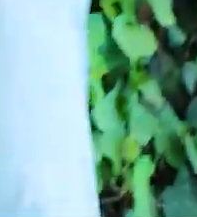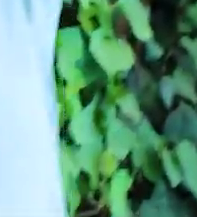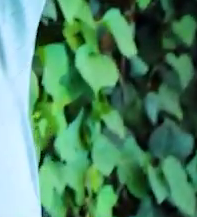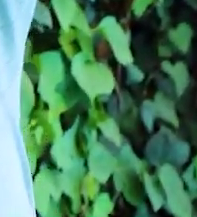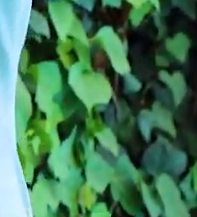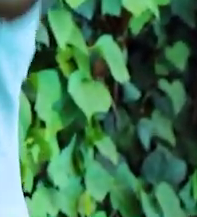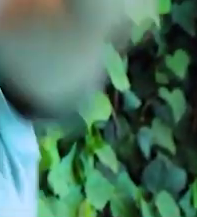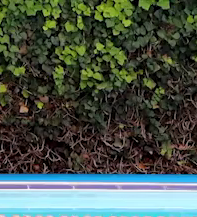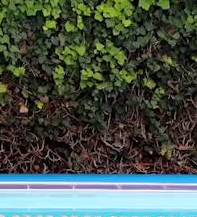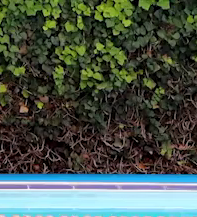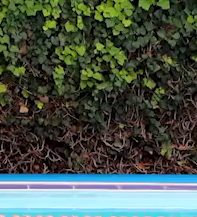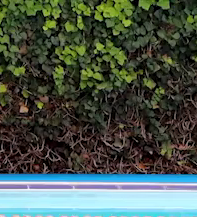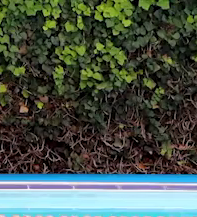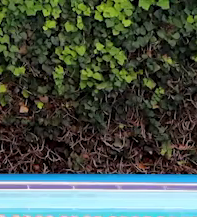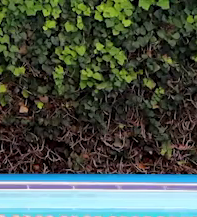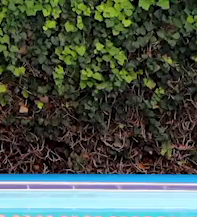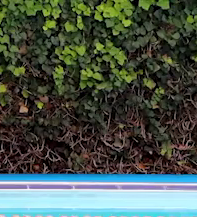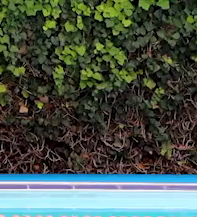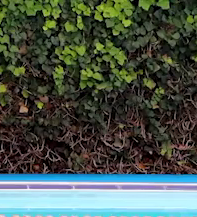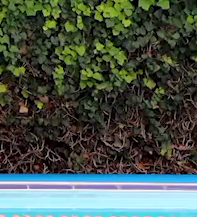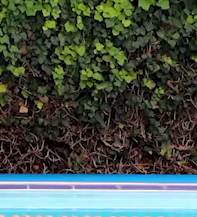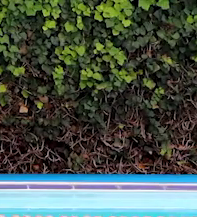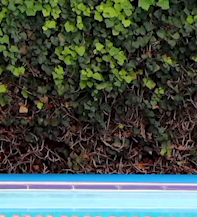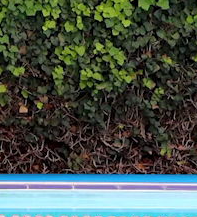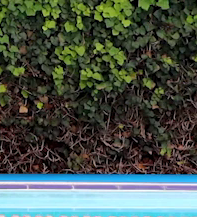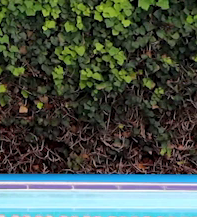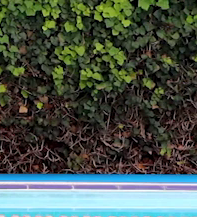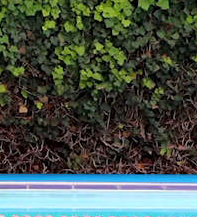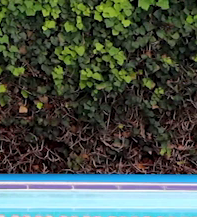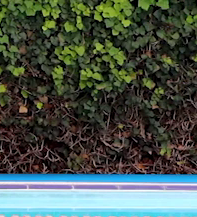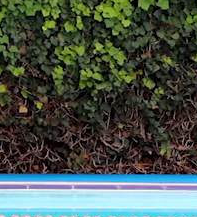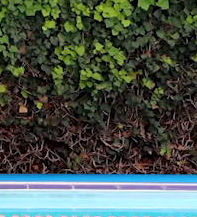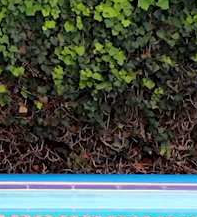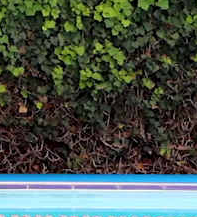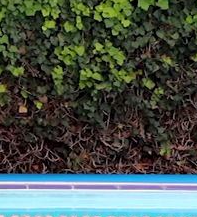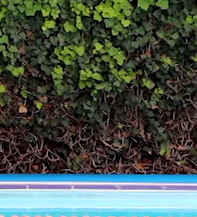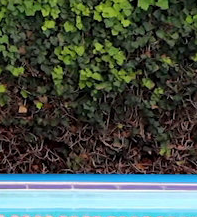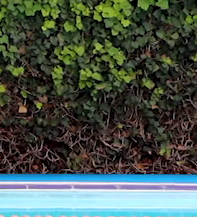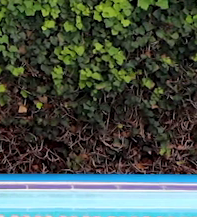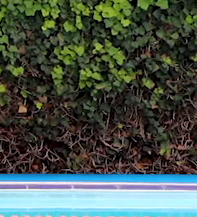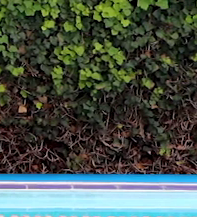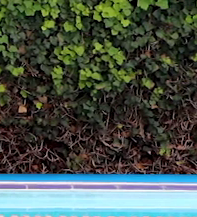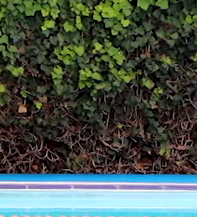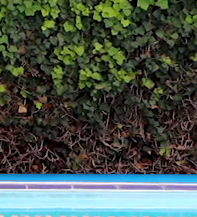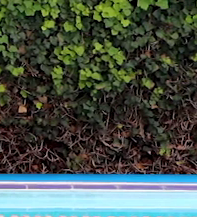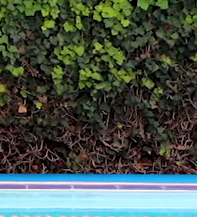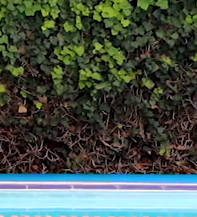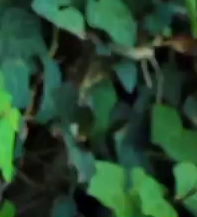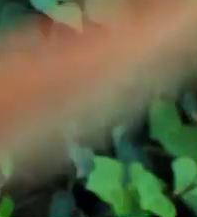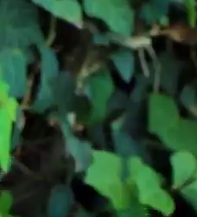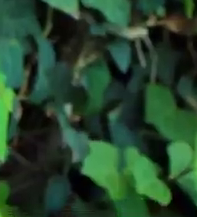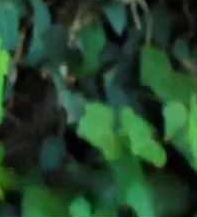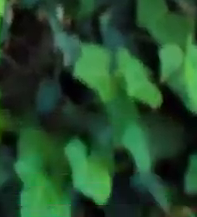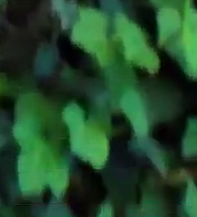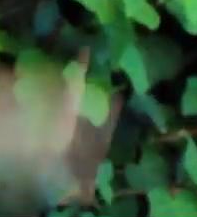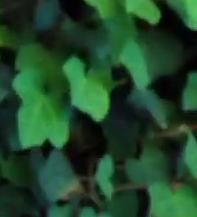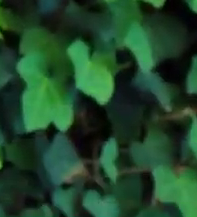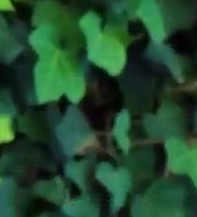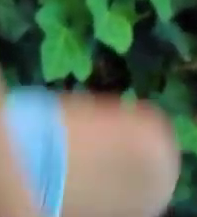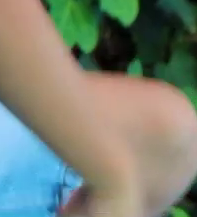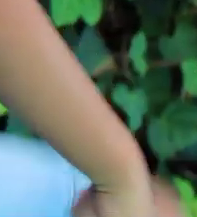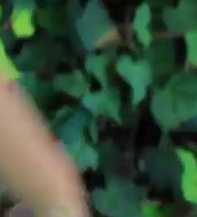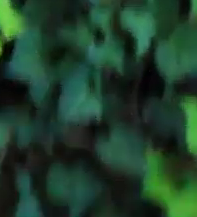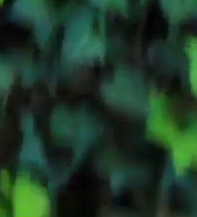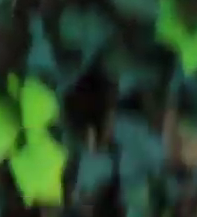una más una más acuérdate elevas rodilla y la